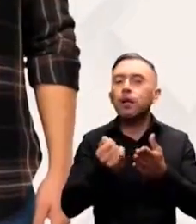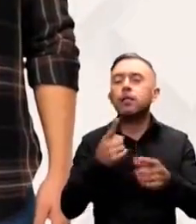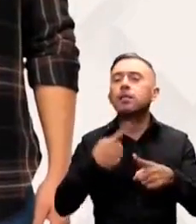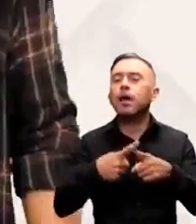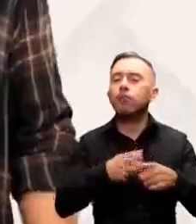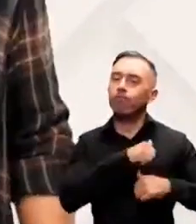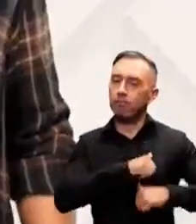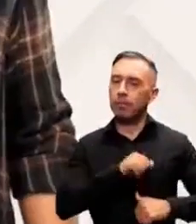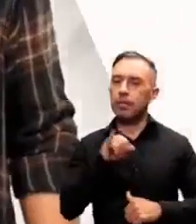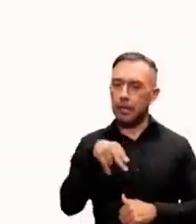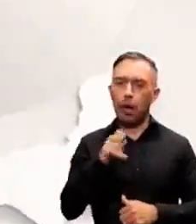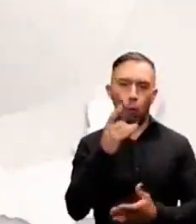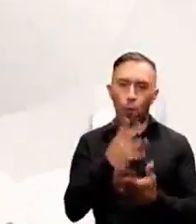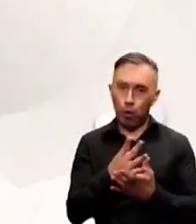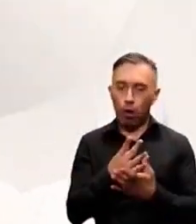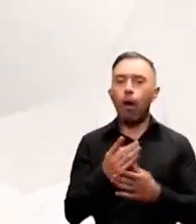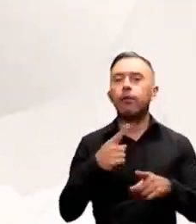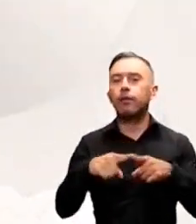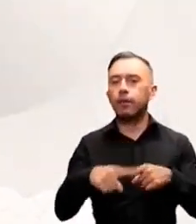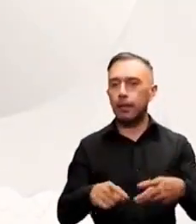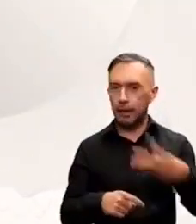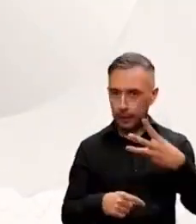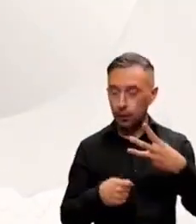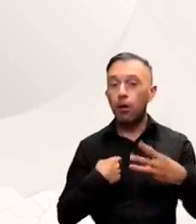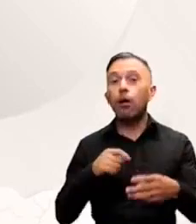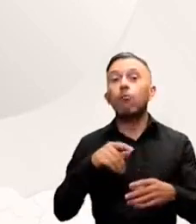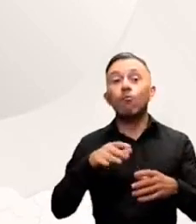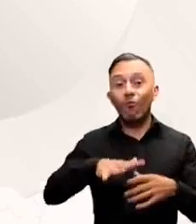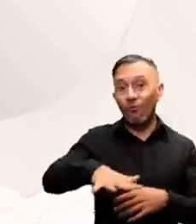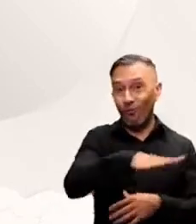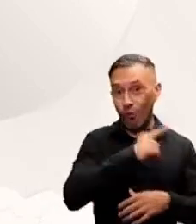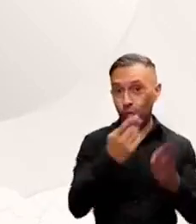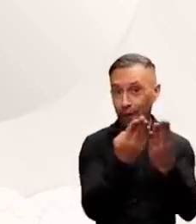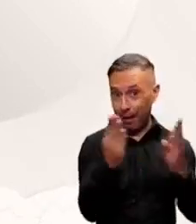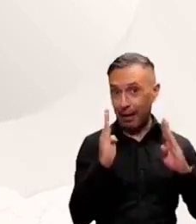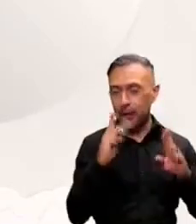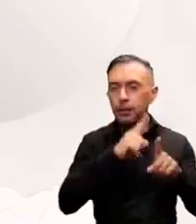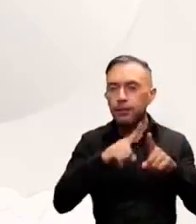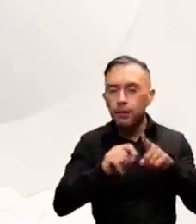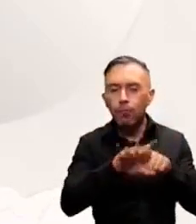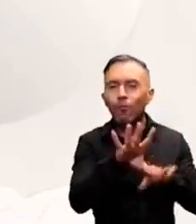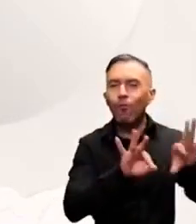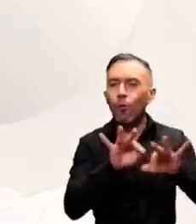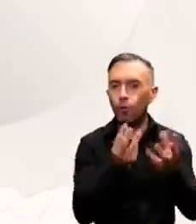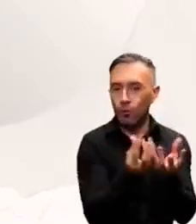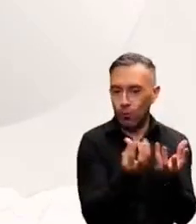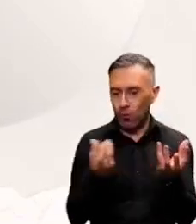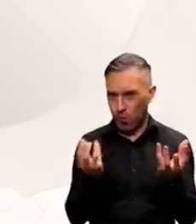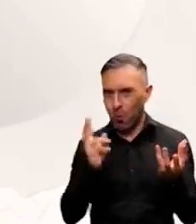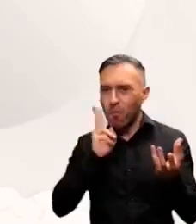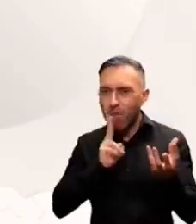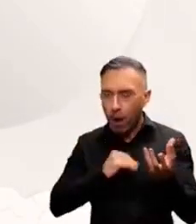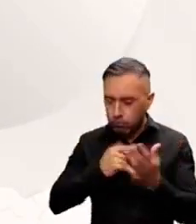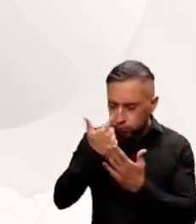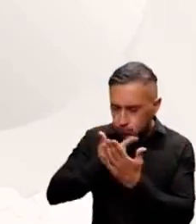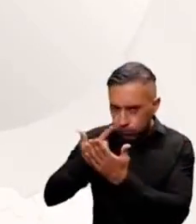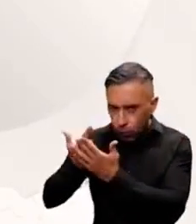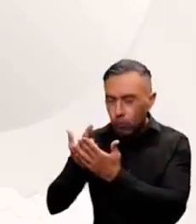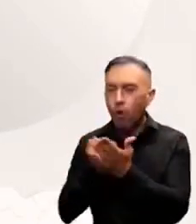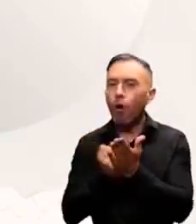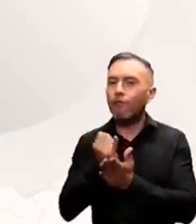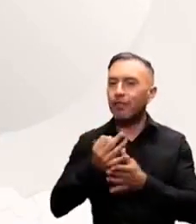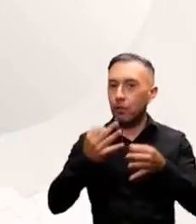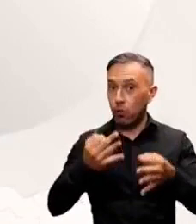y los comunica de tres maneras el conteo rápido informa las tendencias de los resultados finales la misma noche de las elecciones a partir de una muestra